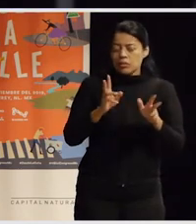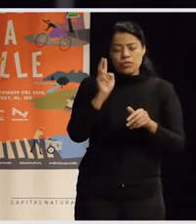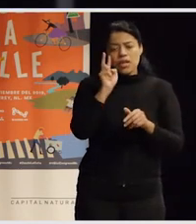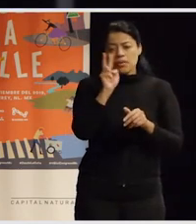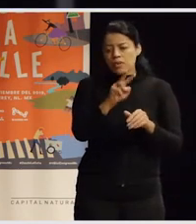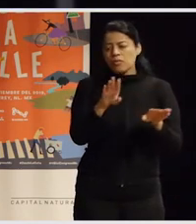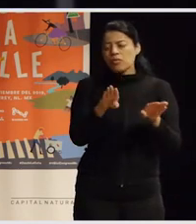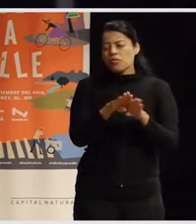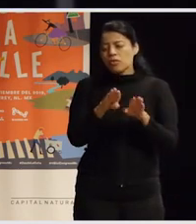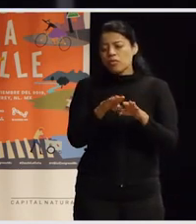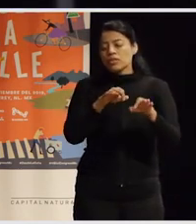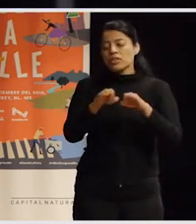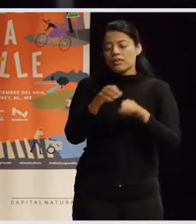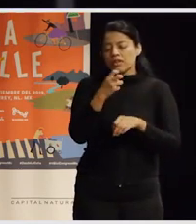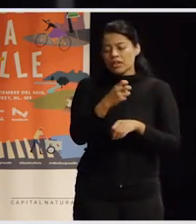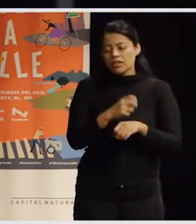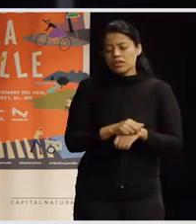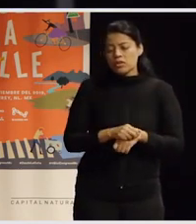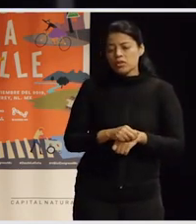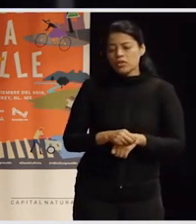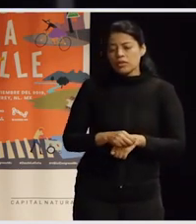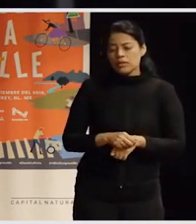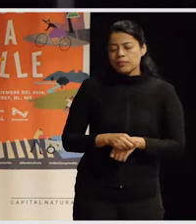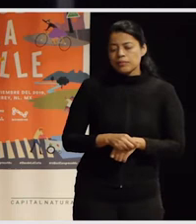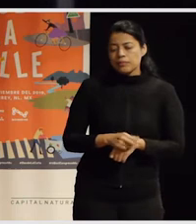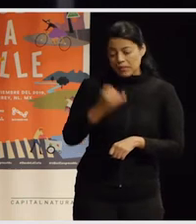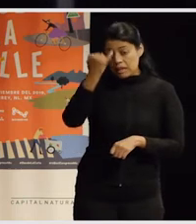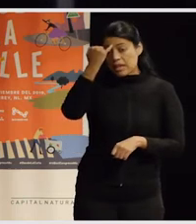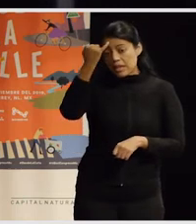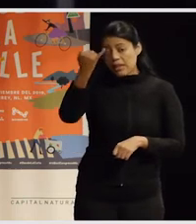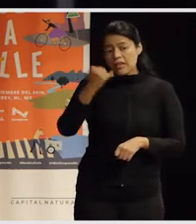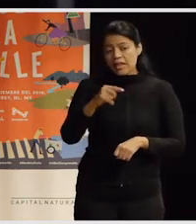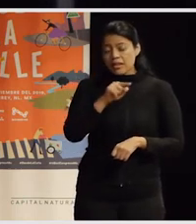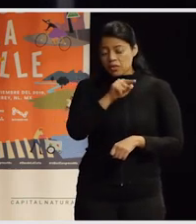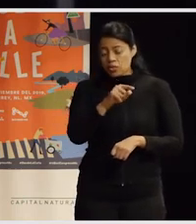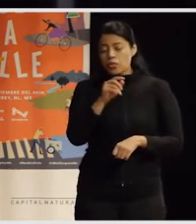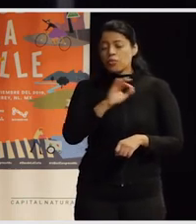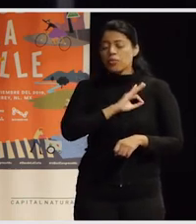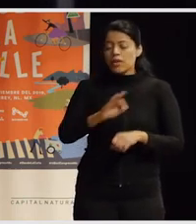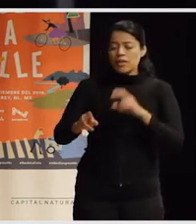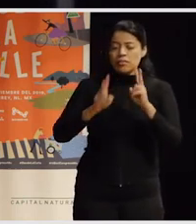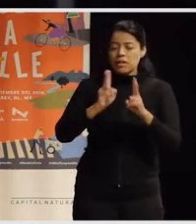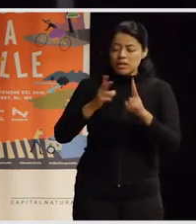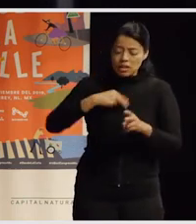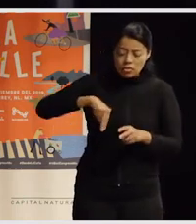cómo opera esto, ¿no?, y entonces la idea es que pudieras conversar con nosotras, con nosotros, ¿por qué